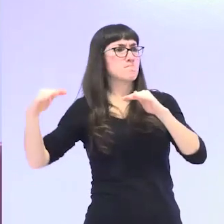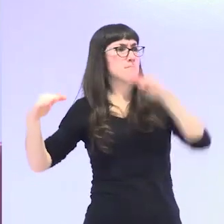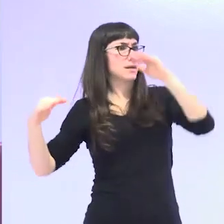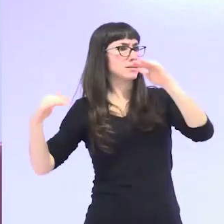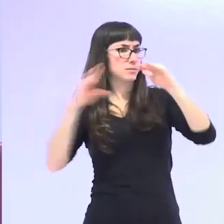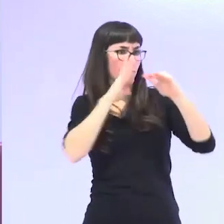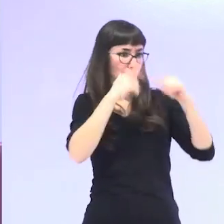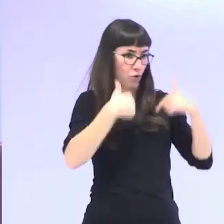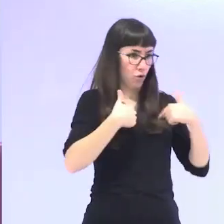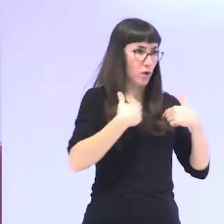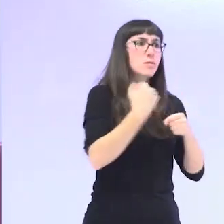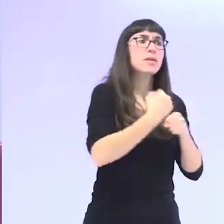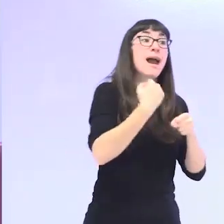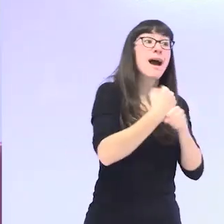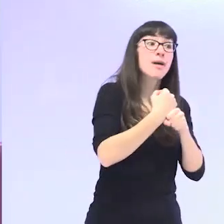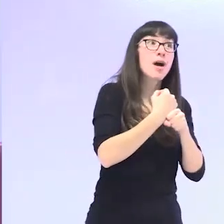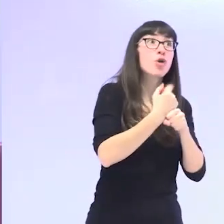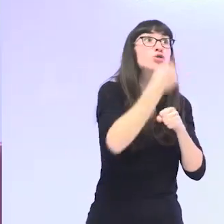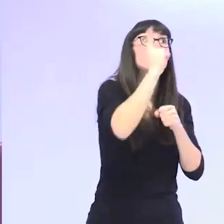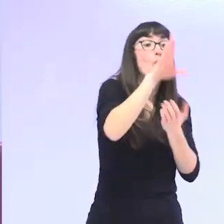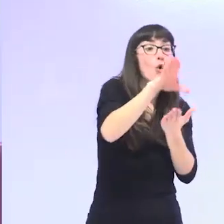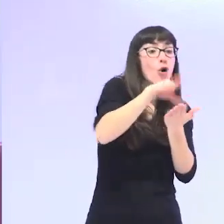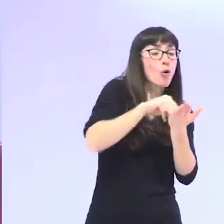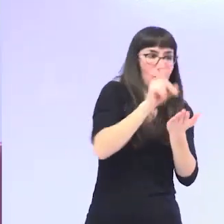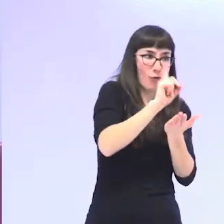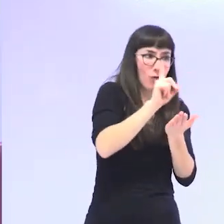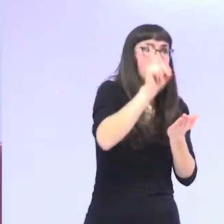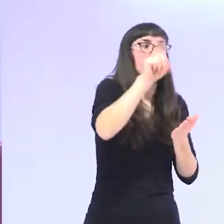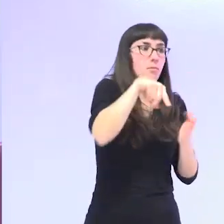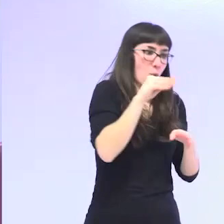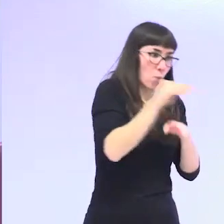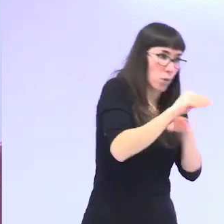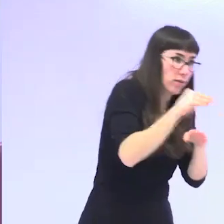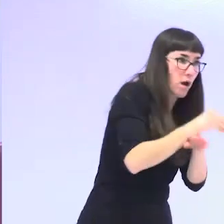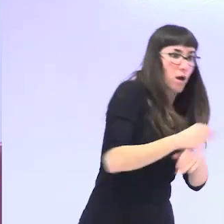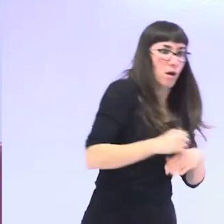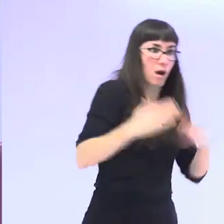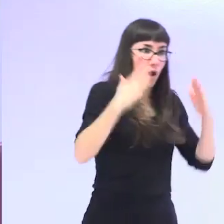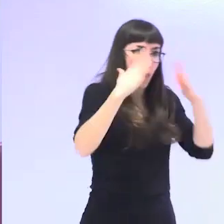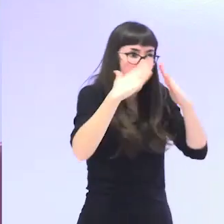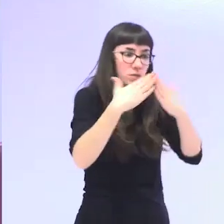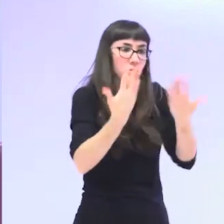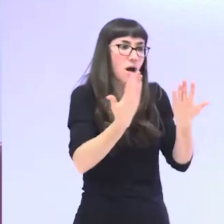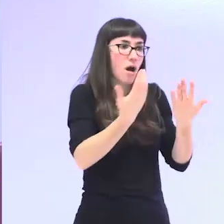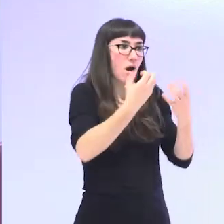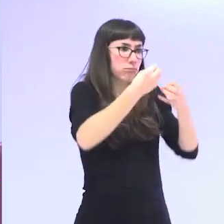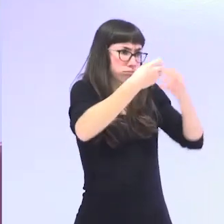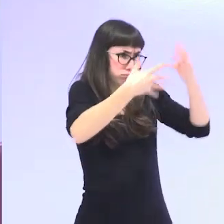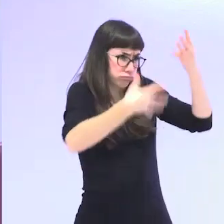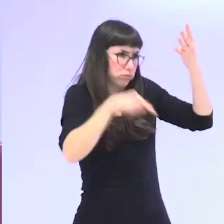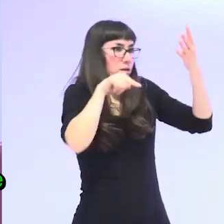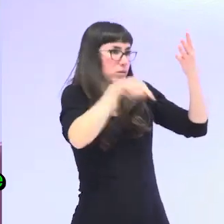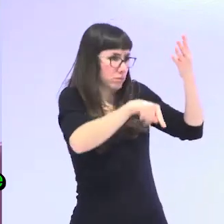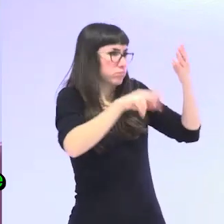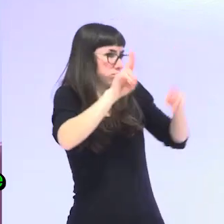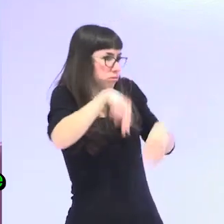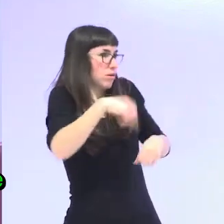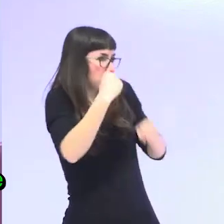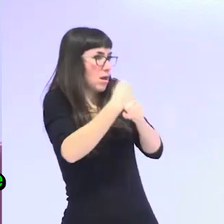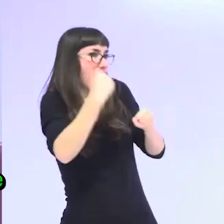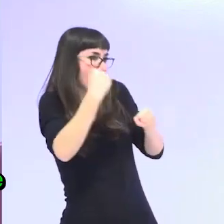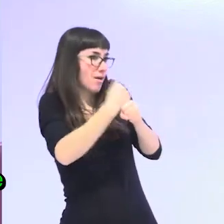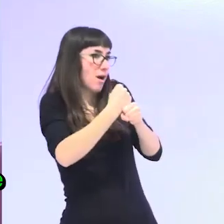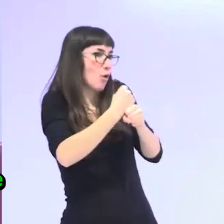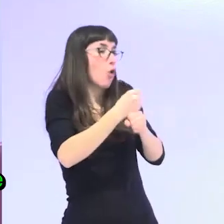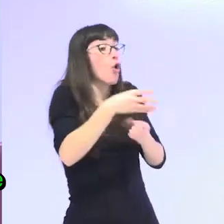trabajo productivo y trabajo reproductivo trabajo de cuidado trabajo doméstico todo eso es trabajo otra cosa es que